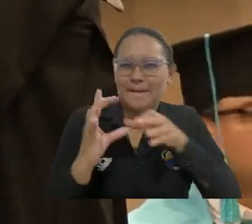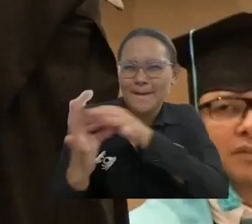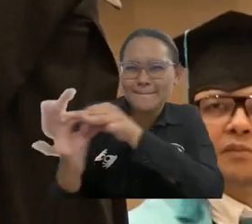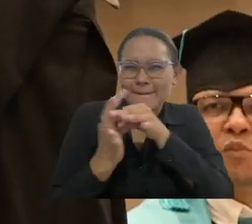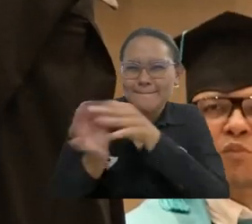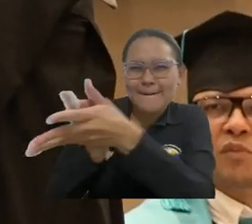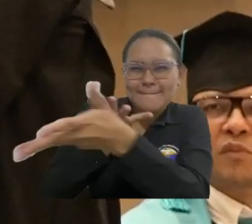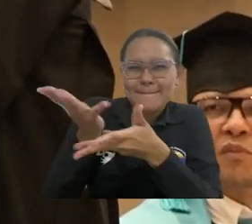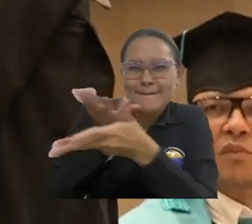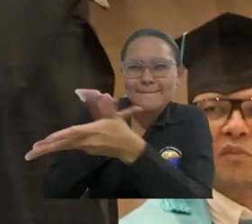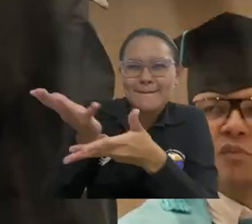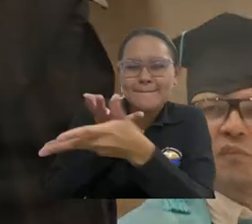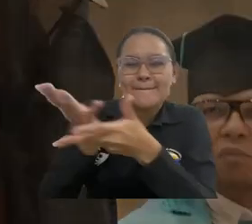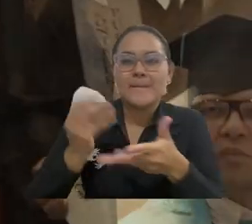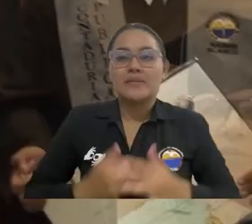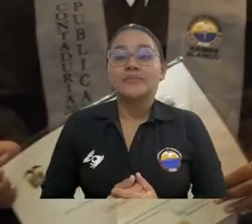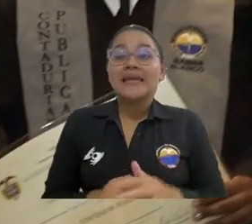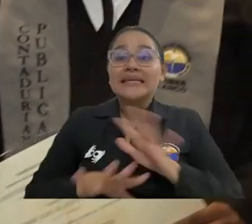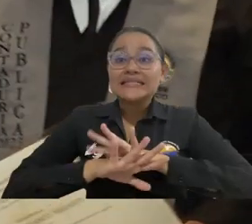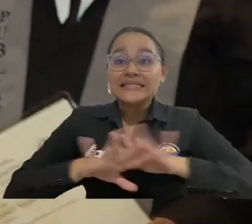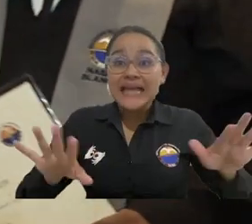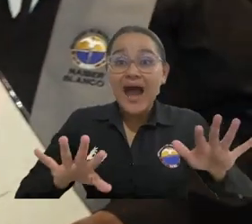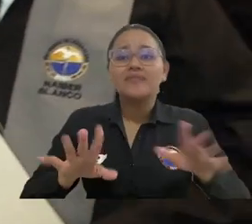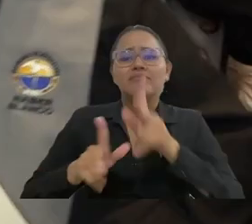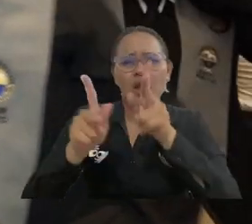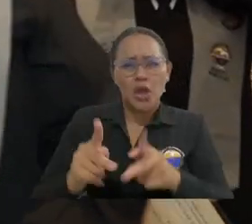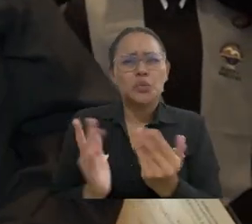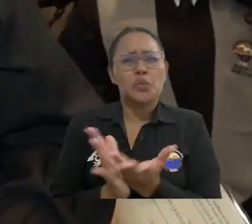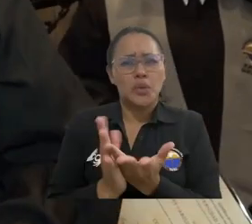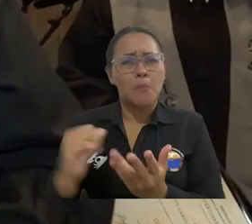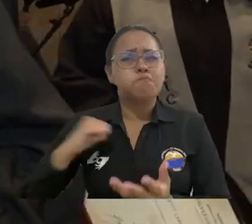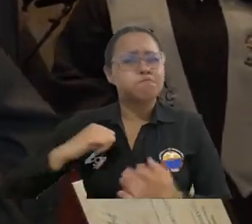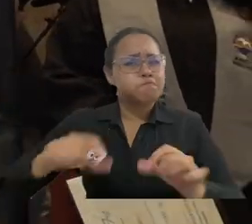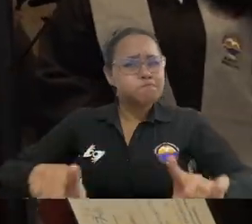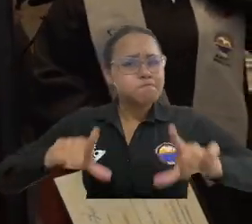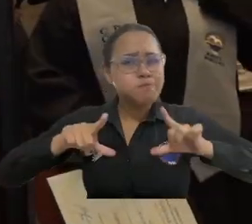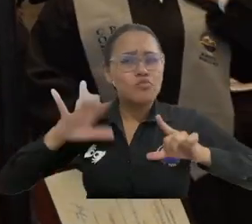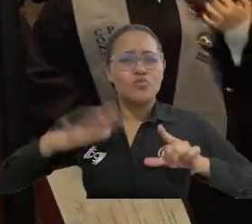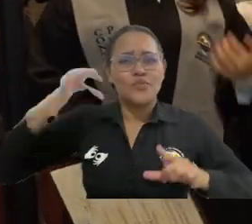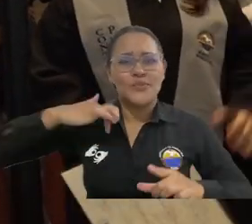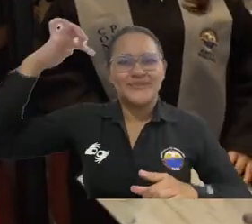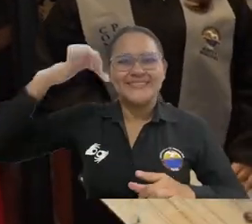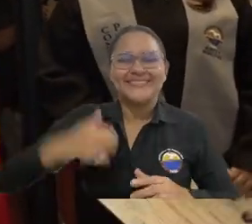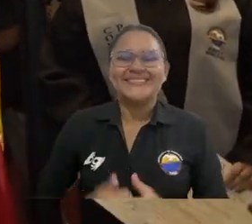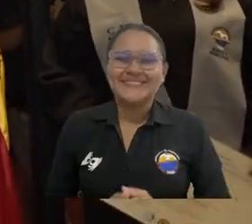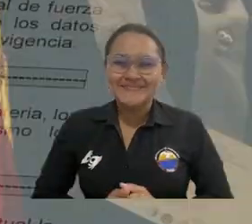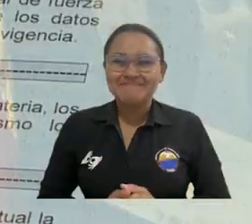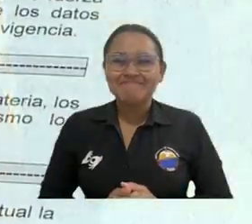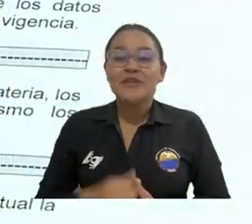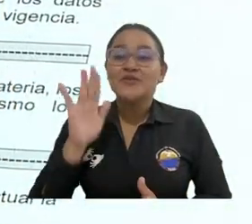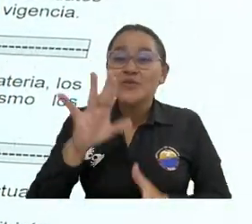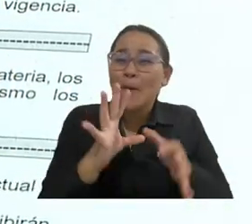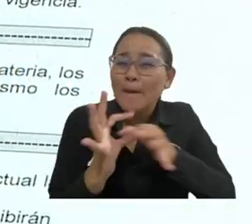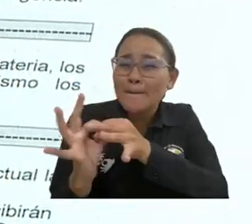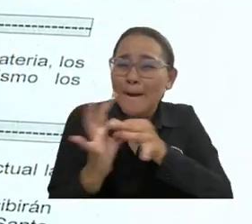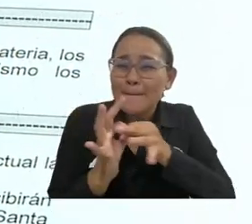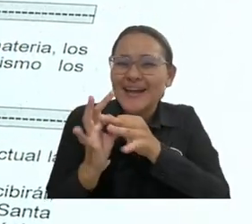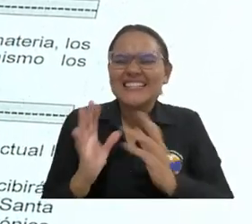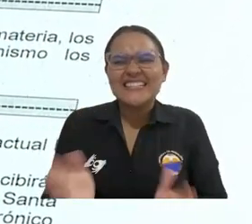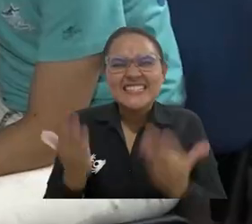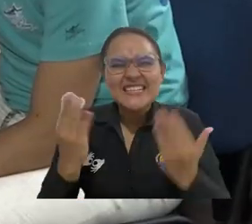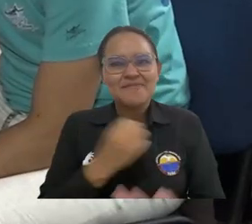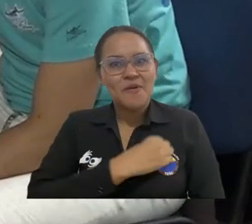frutos. Ya muchos estudiantes ya hoy son graduados del nivel profesional. La alianza que continúa